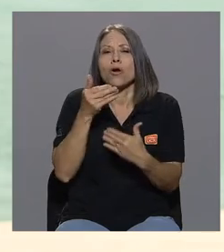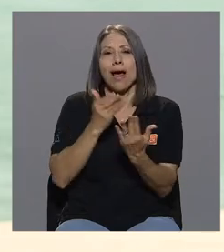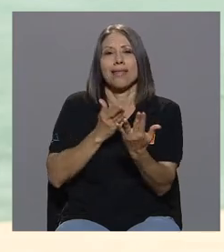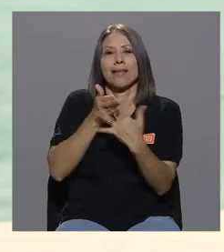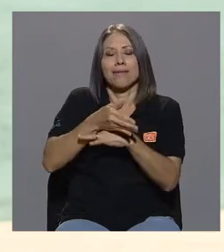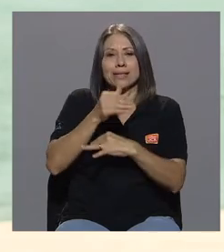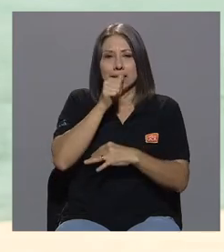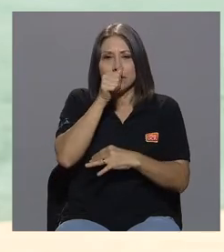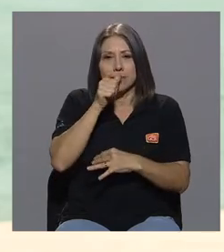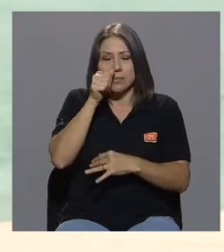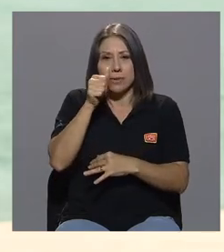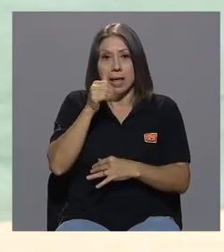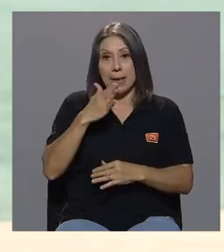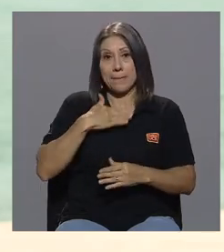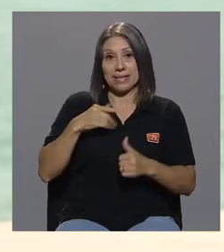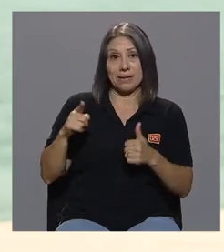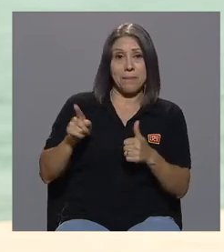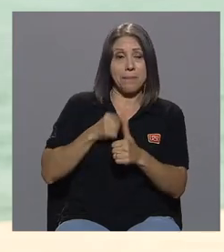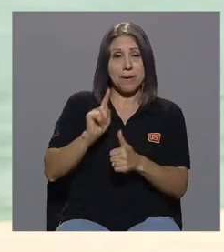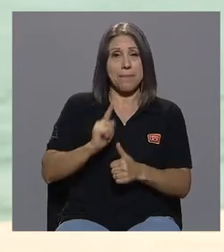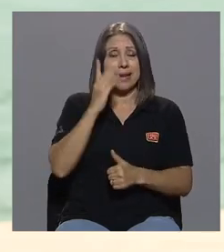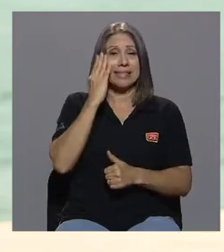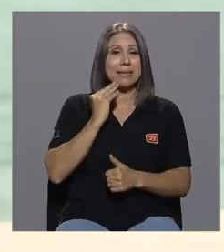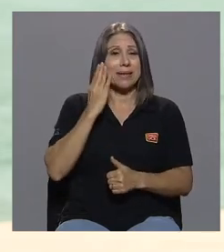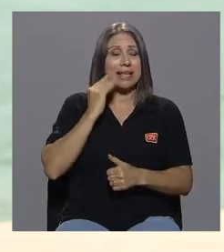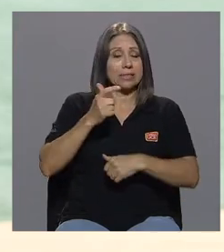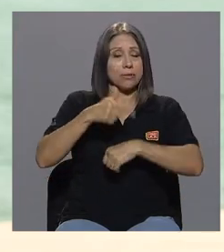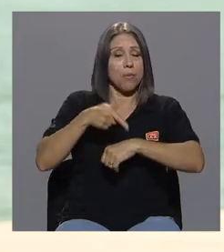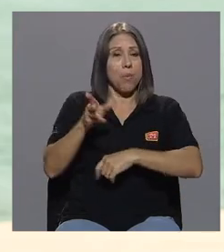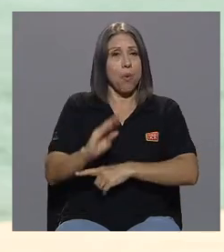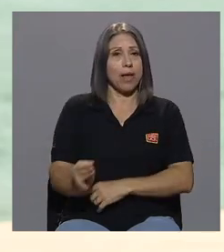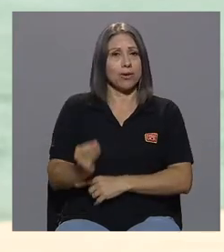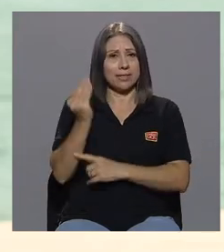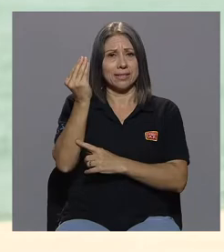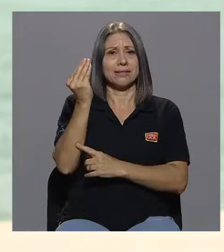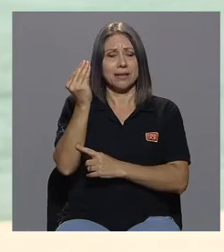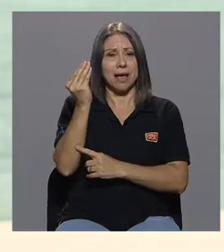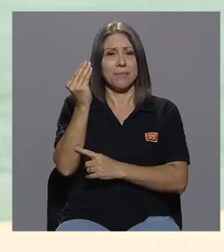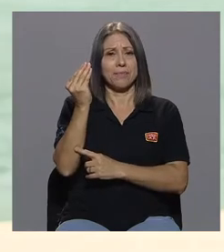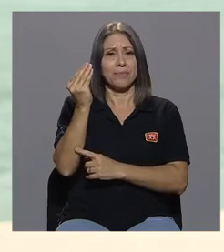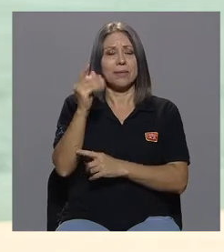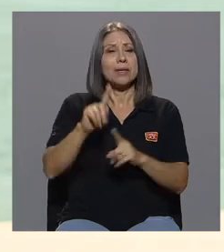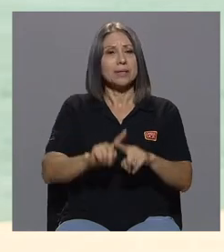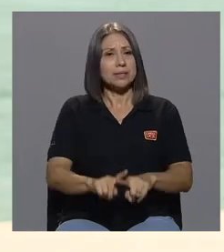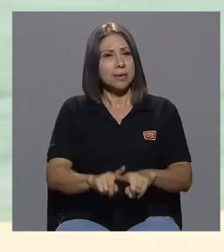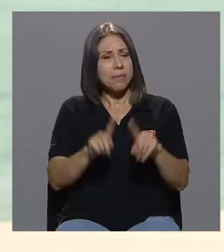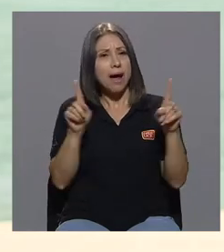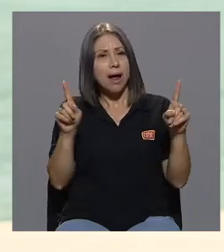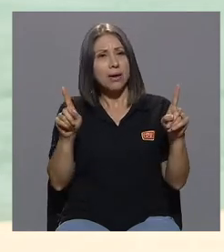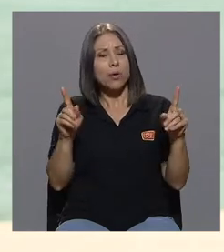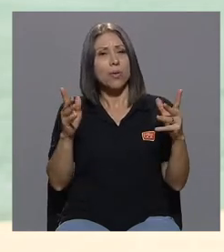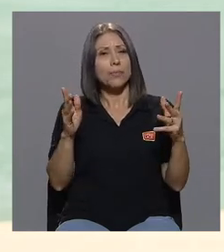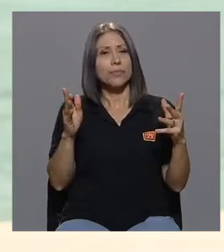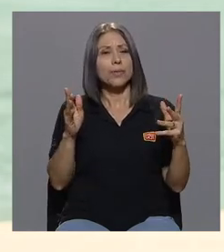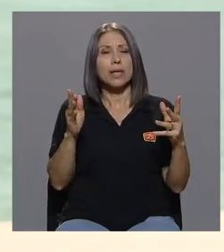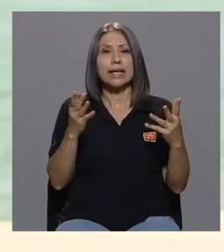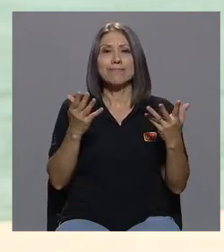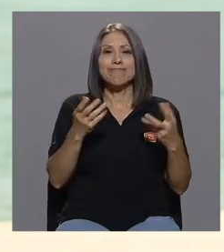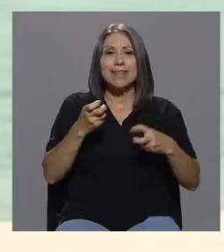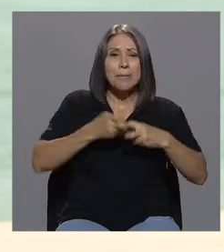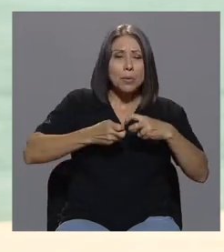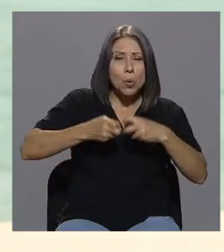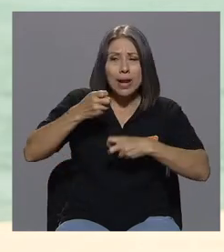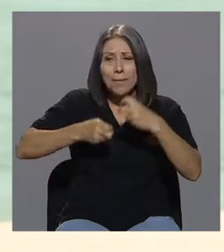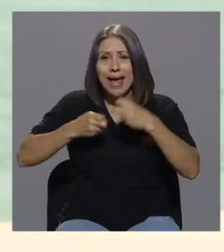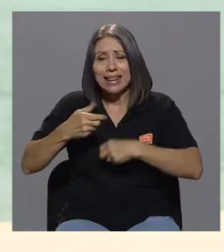Mis primeras experiencias fueron en la adolescencia. Sin embargo, mi problemática de consumo fue